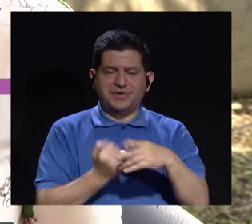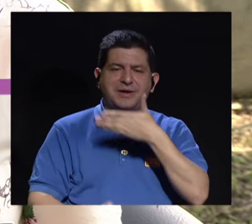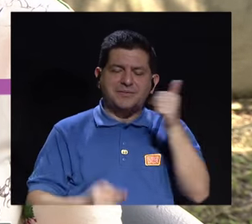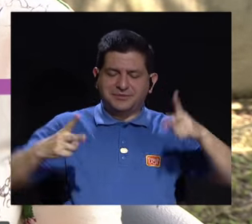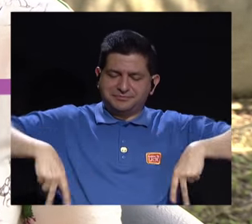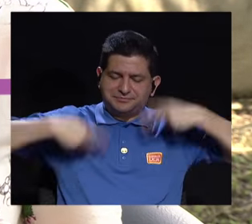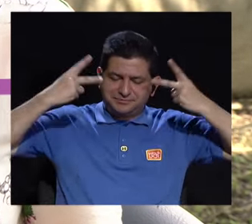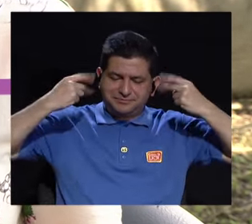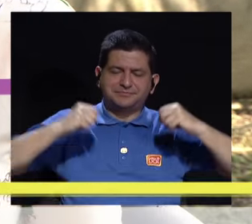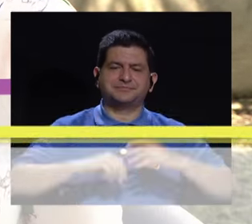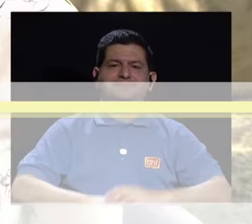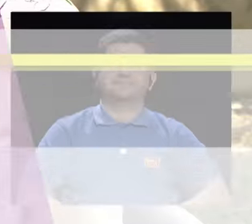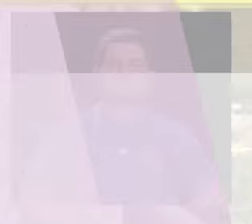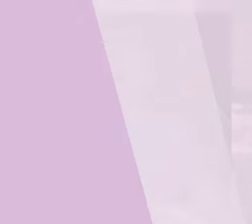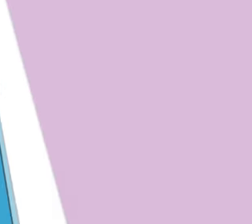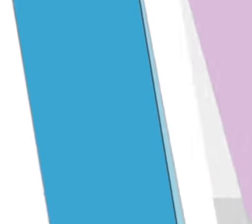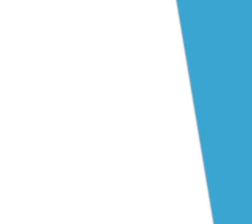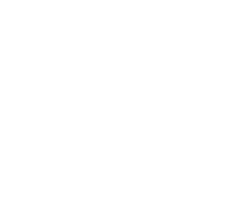programa Vivir Mejor.